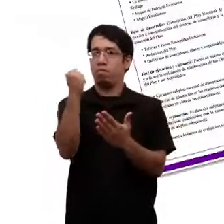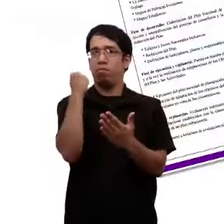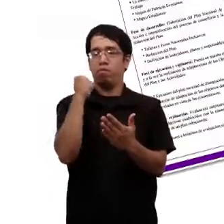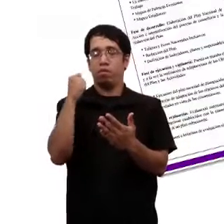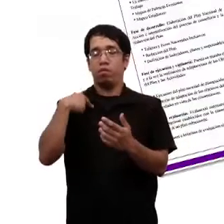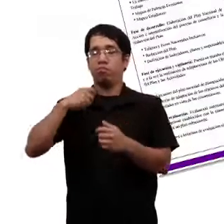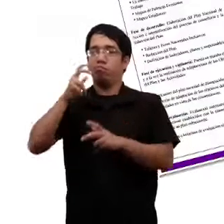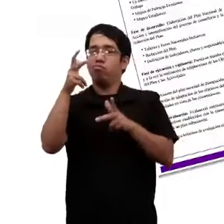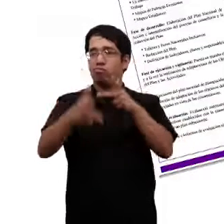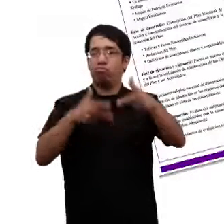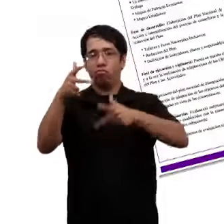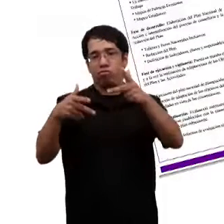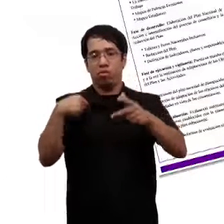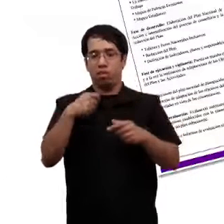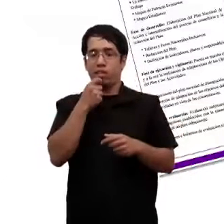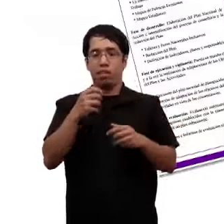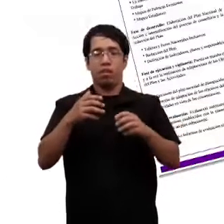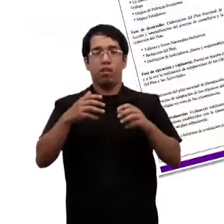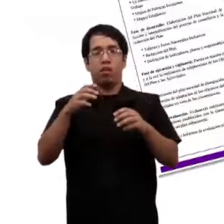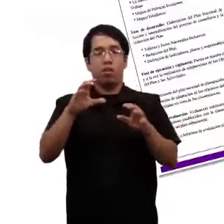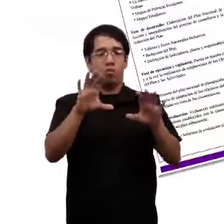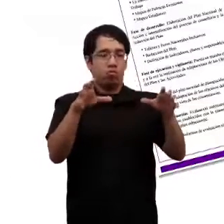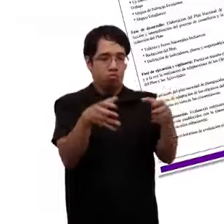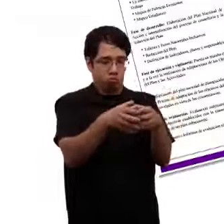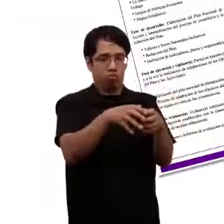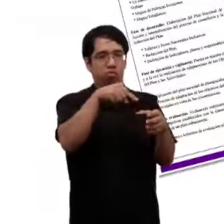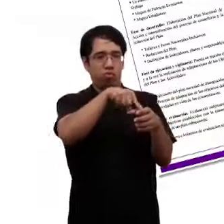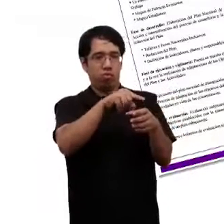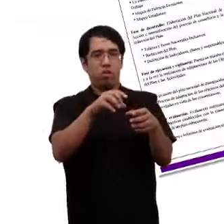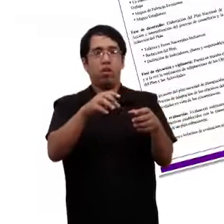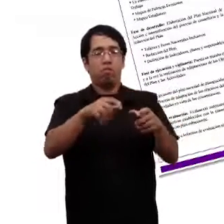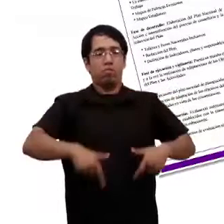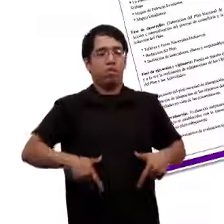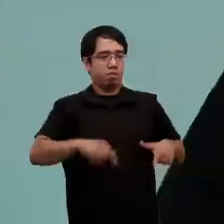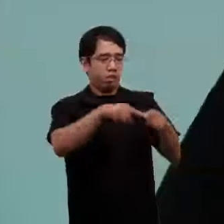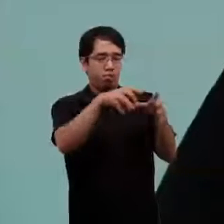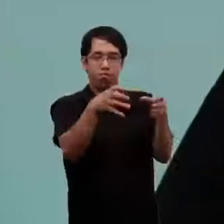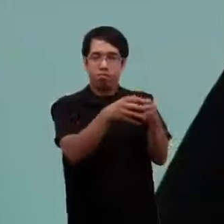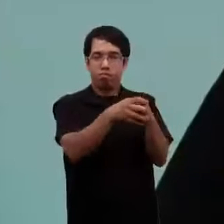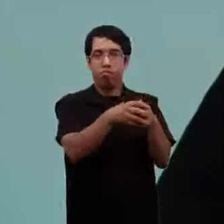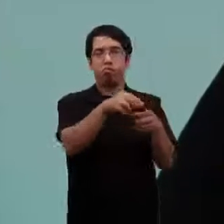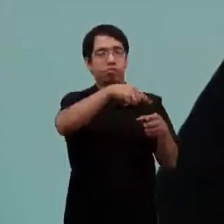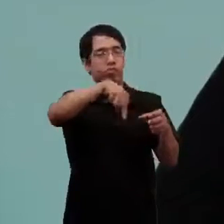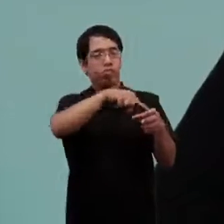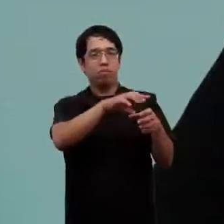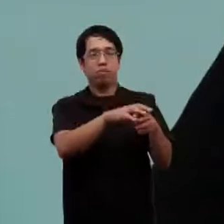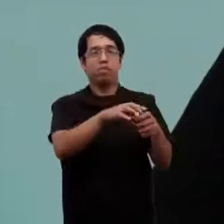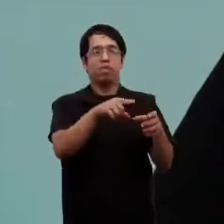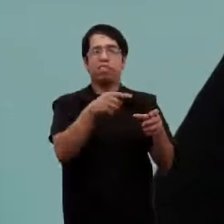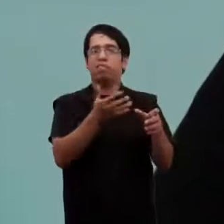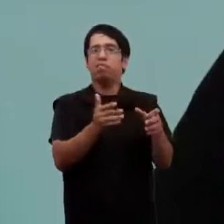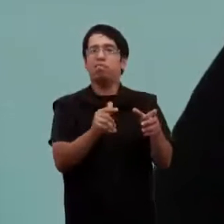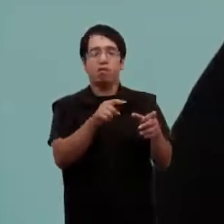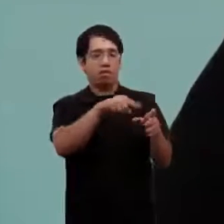poder mencionar a la CONADIS que tiene que ver un poco con la parte justamente del diseño de la política pública. La